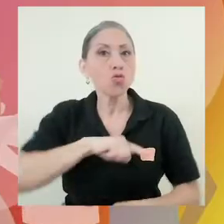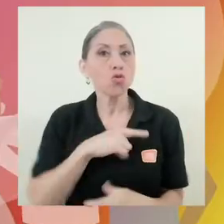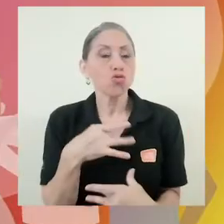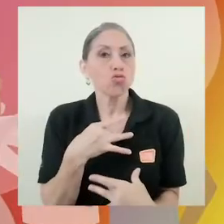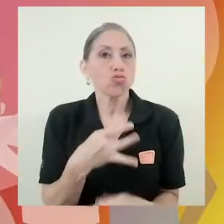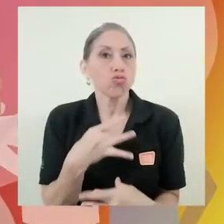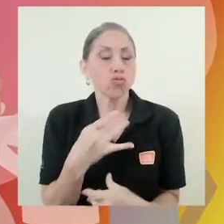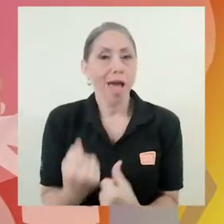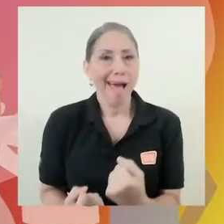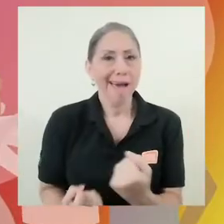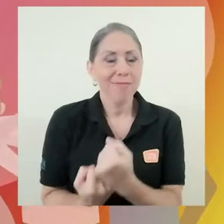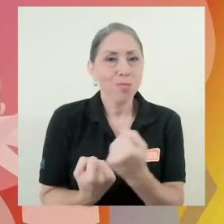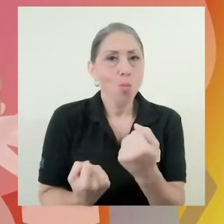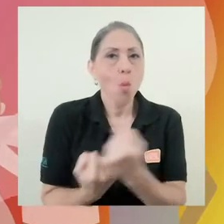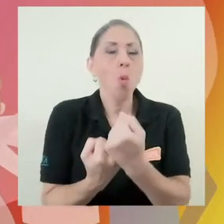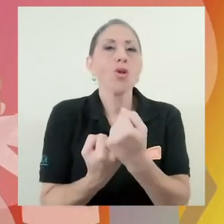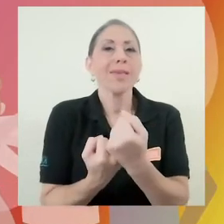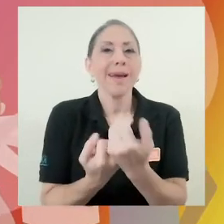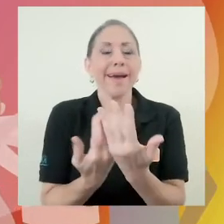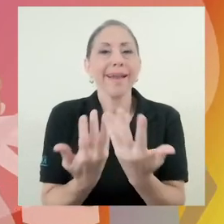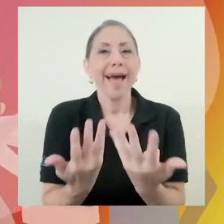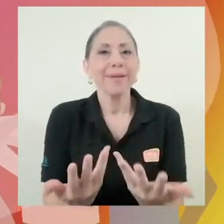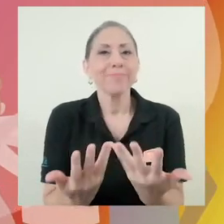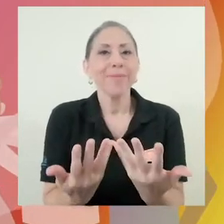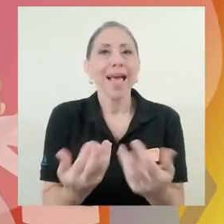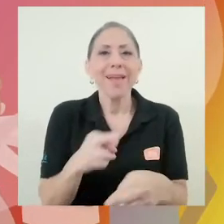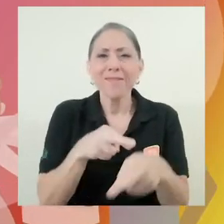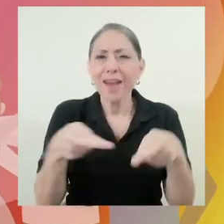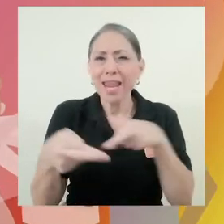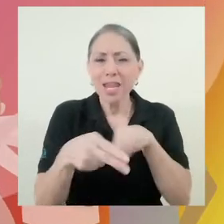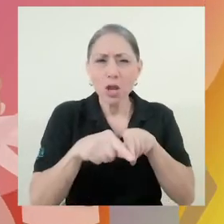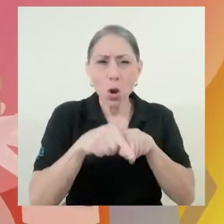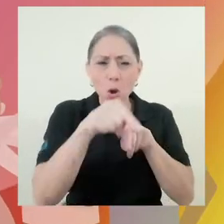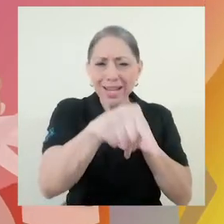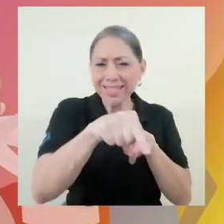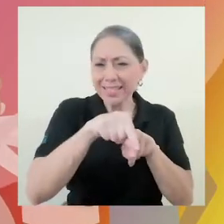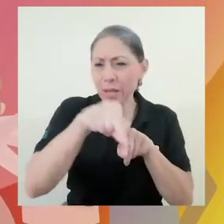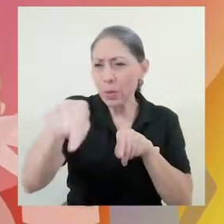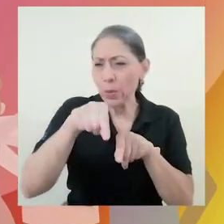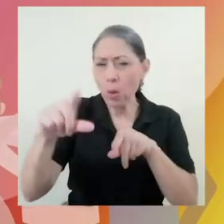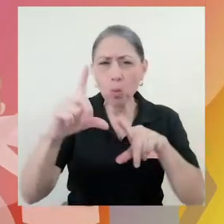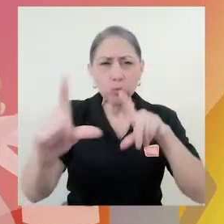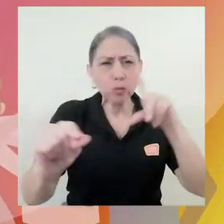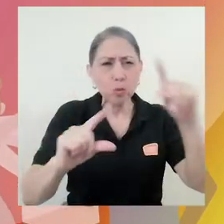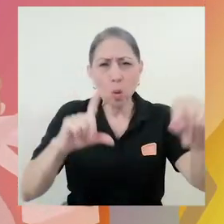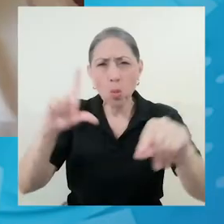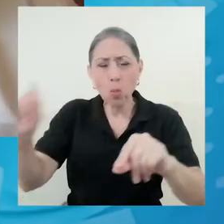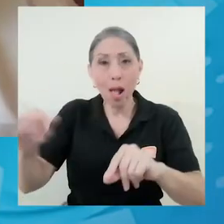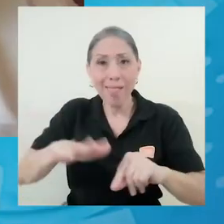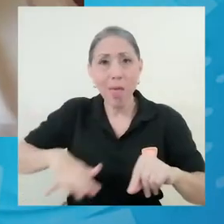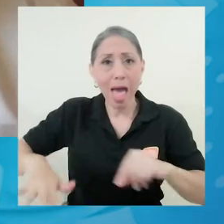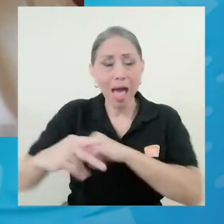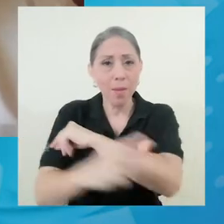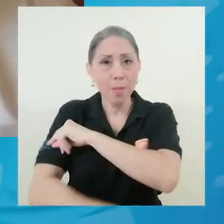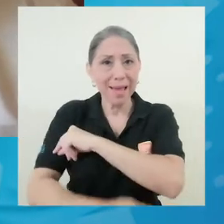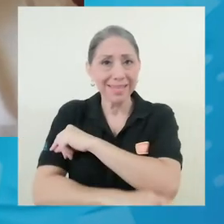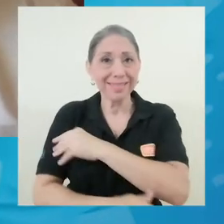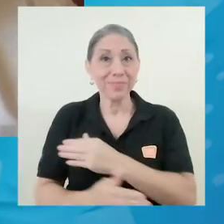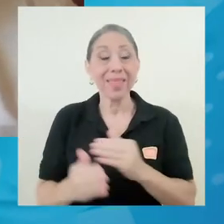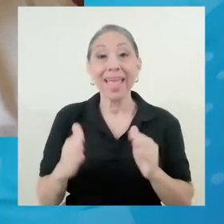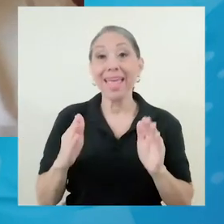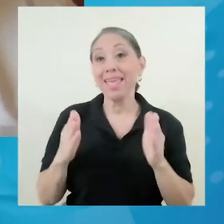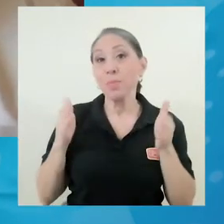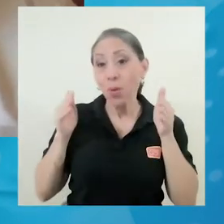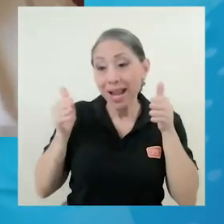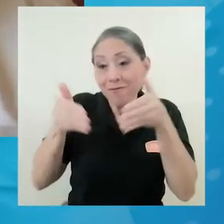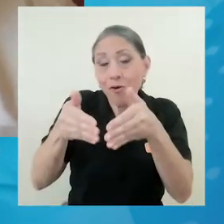de apoyar de alguna manera a las regiones, a la ruralidad en el país. Y por el enfoque que tiene